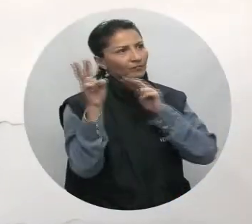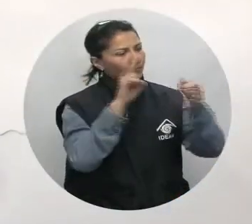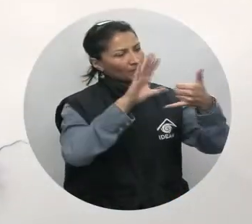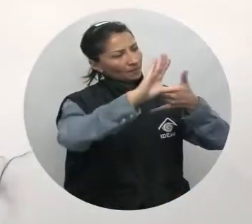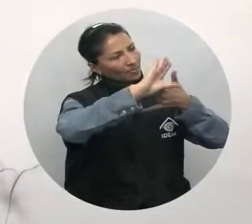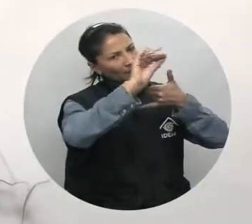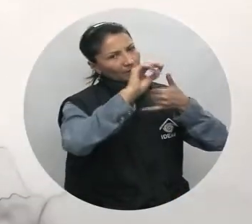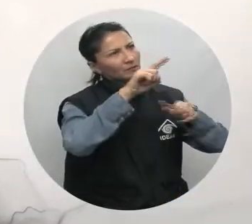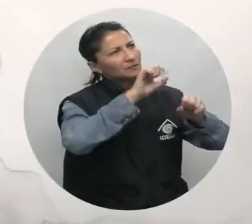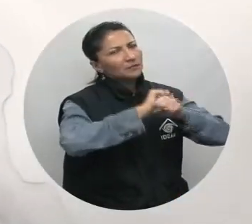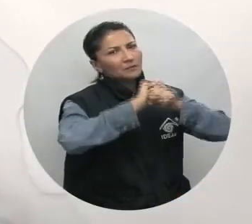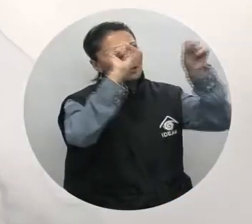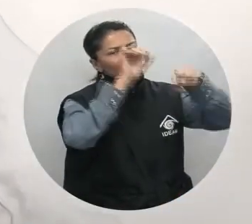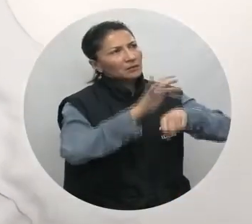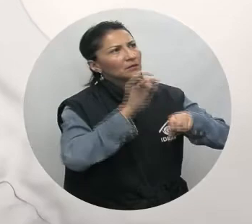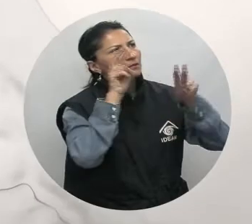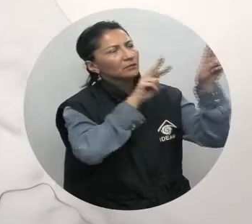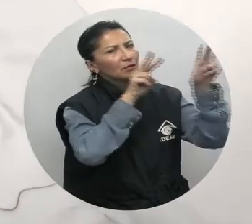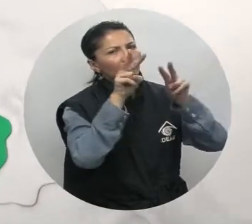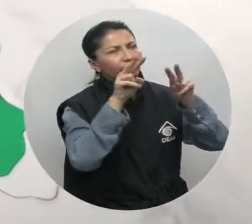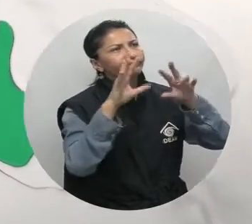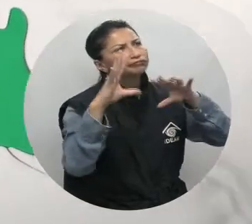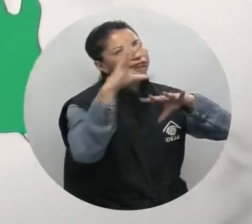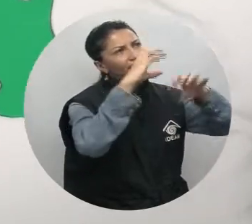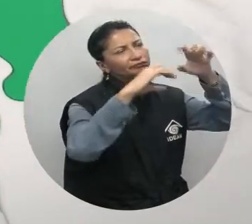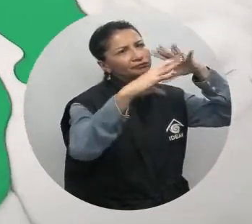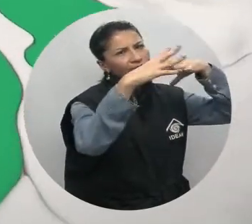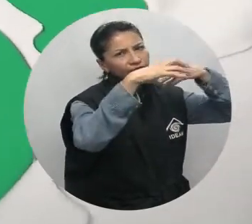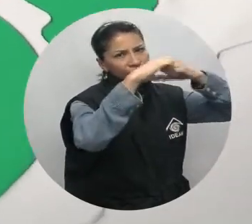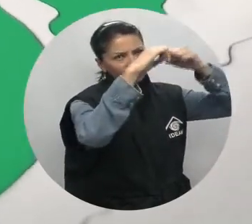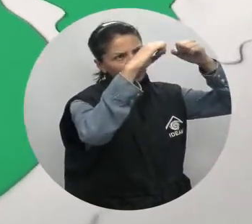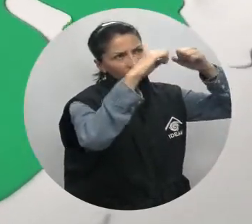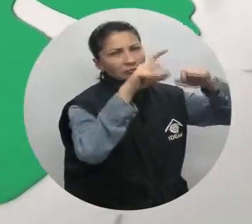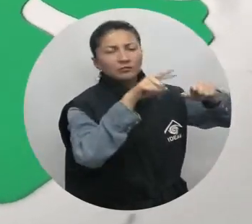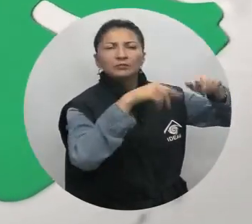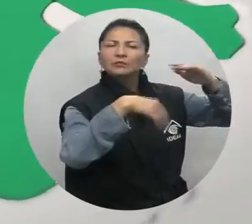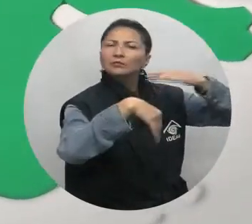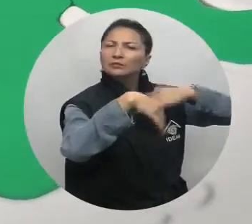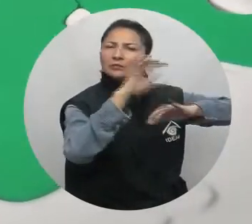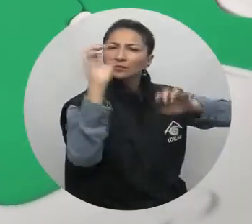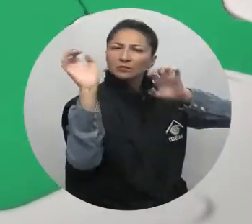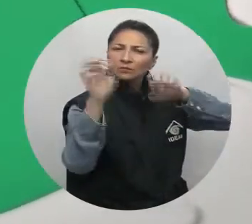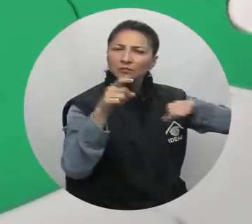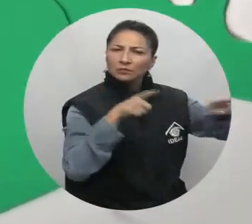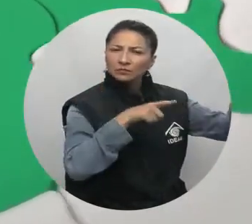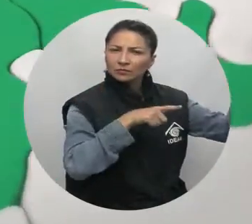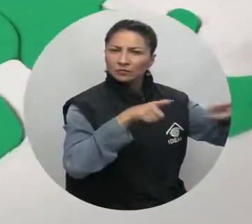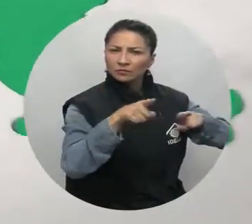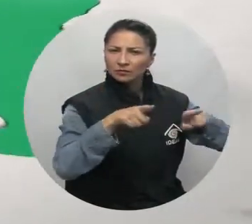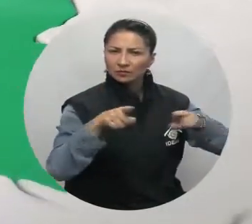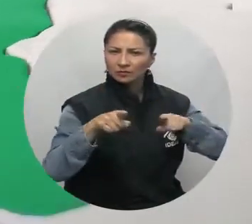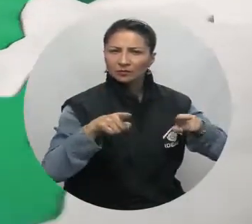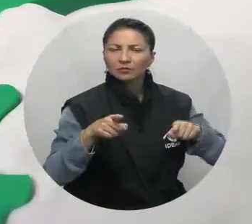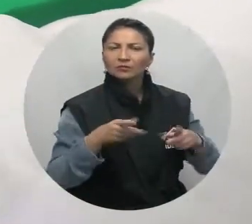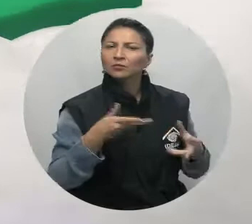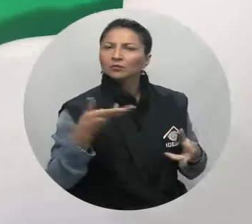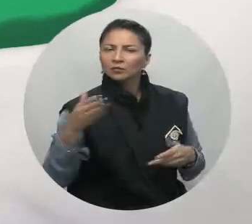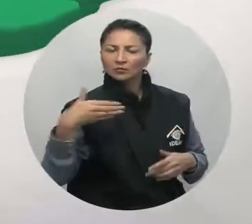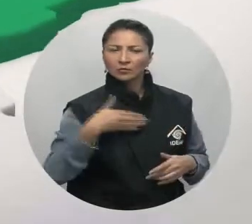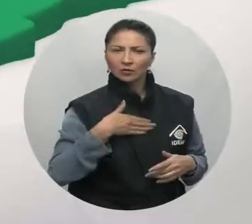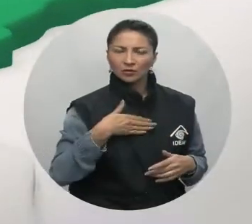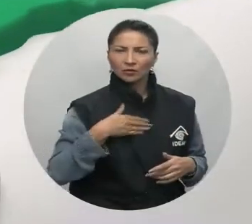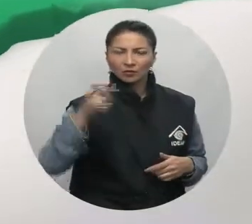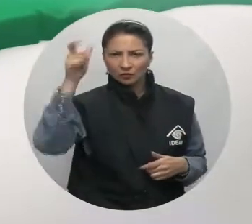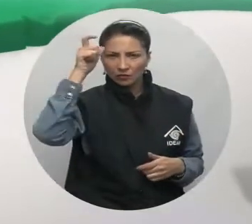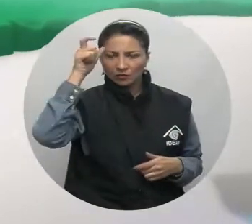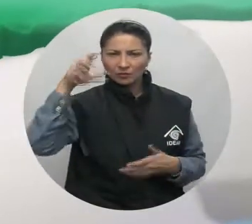Nuestro Caribe tiene las primeras horas de la mañana figurando con cielo parcialmente cubierto, acompañadas de lloviznas variadas en intensidad en